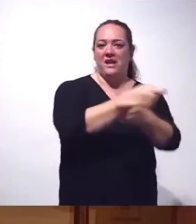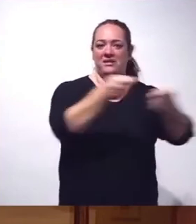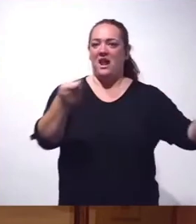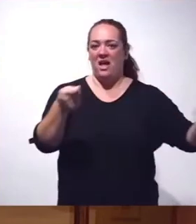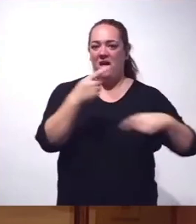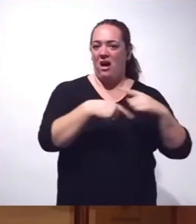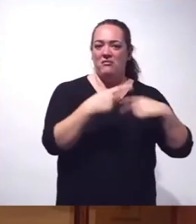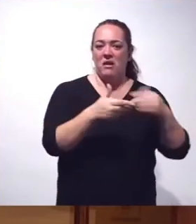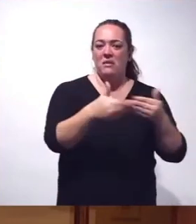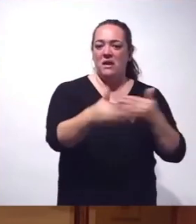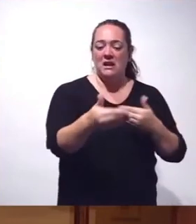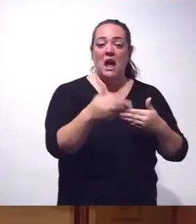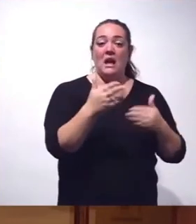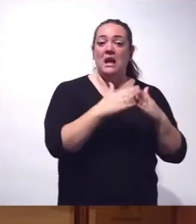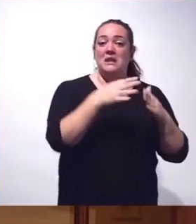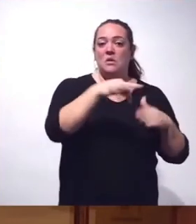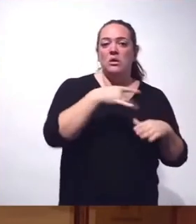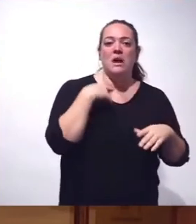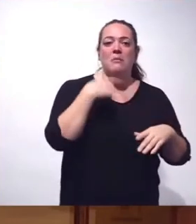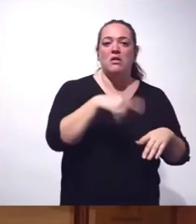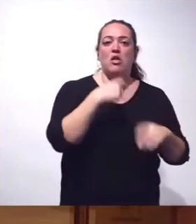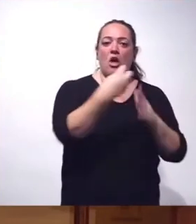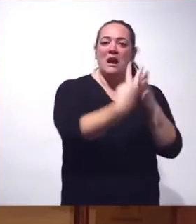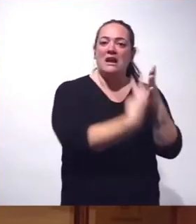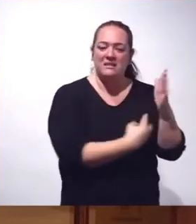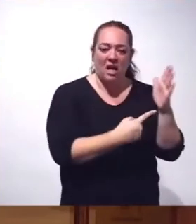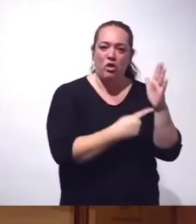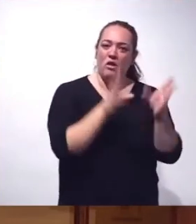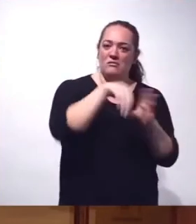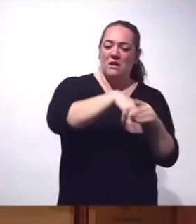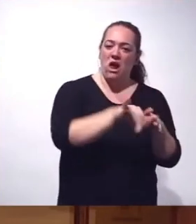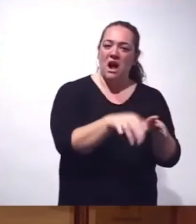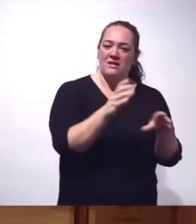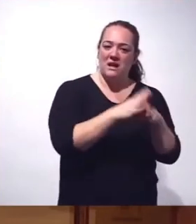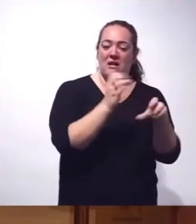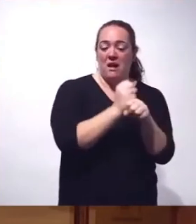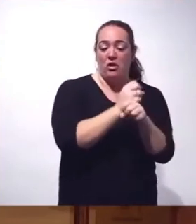que han perdido su única vivienda y que están en ese listado que trabajan los trabajadores sociales. Gracias.